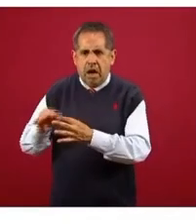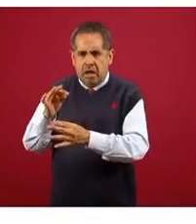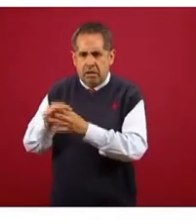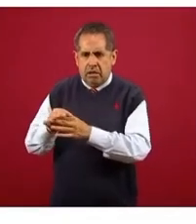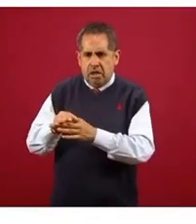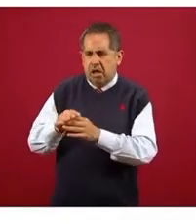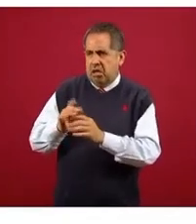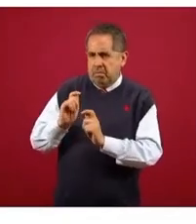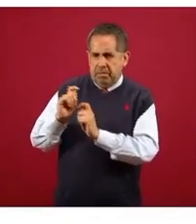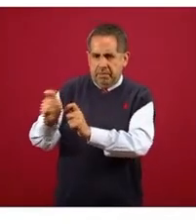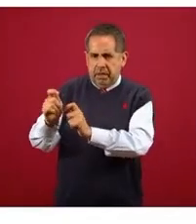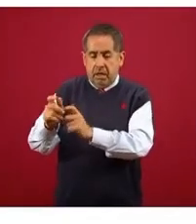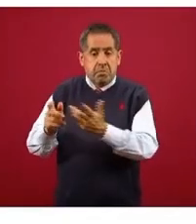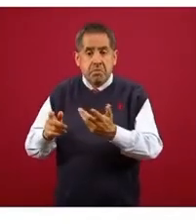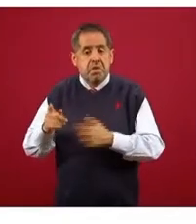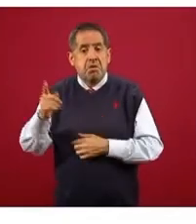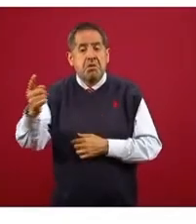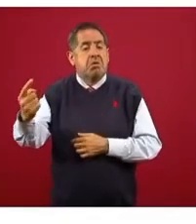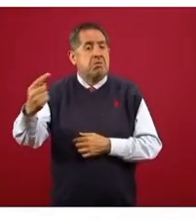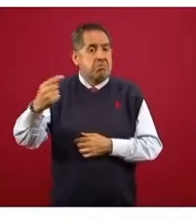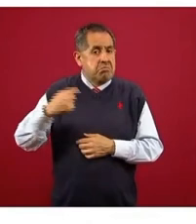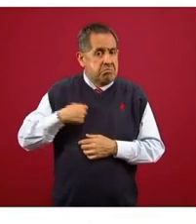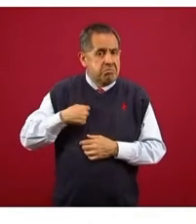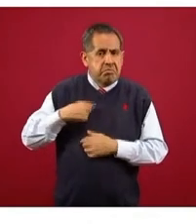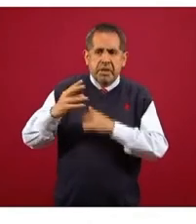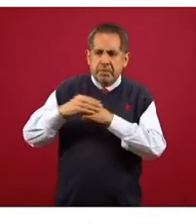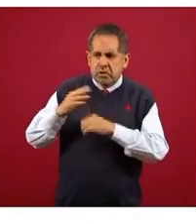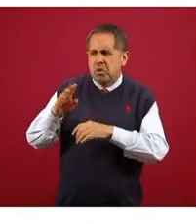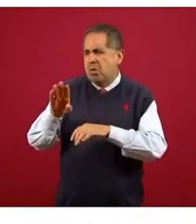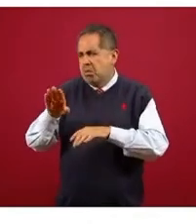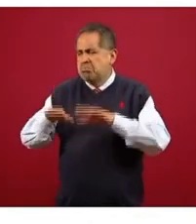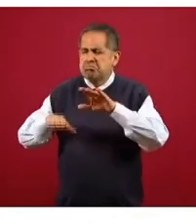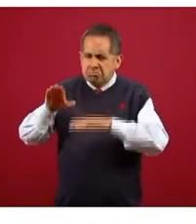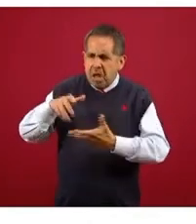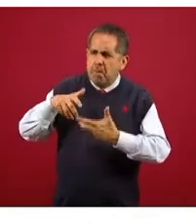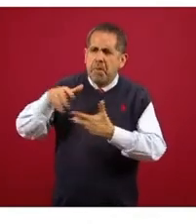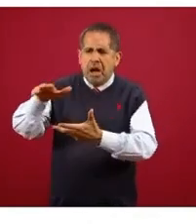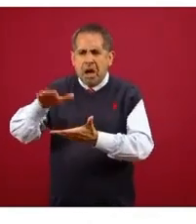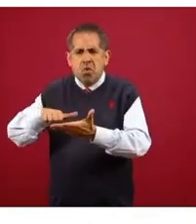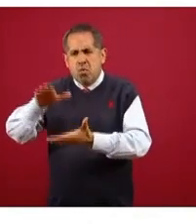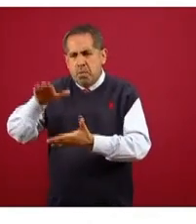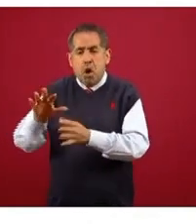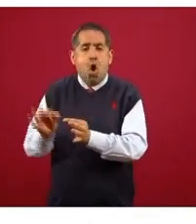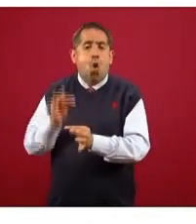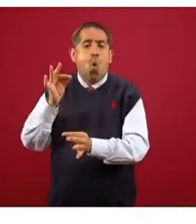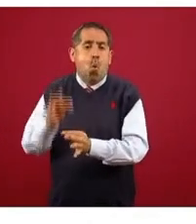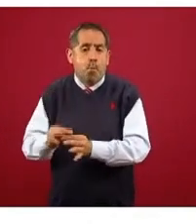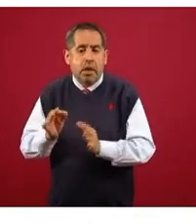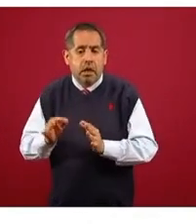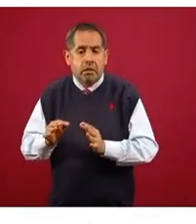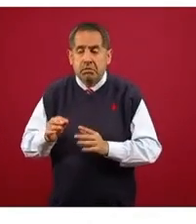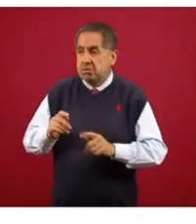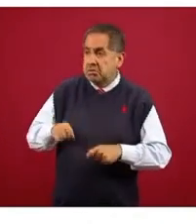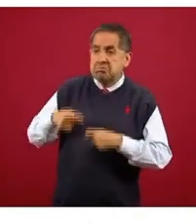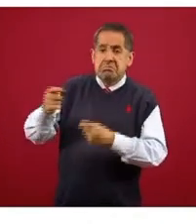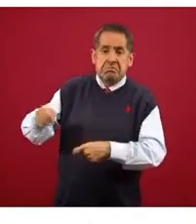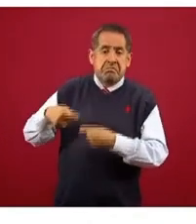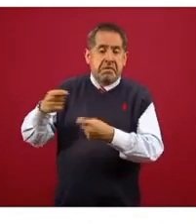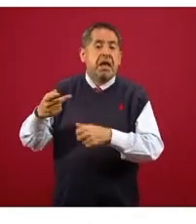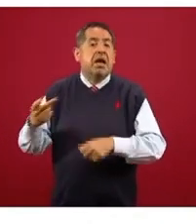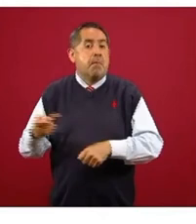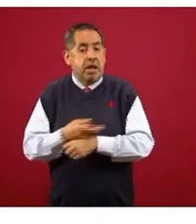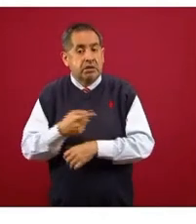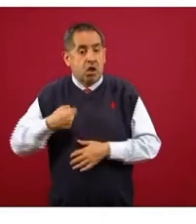línea recta. Pero como les decía, que hay ciclos, cada año deberían entregar más o menos esto. ¿Qué es lo que ha ido pasando?